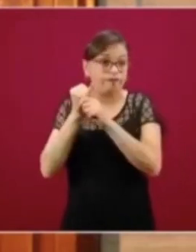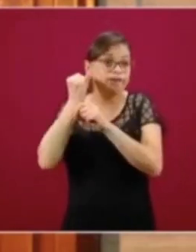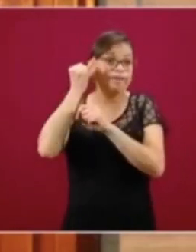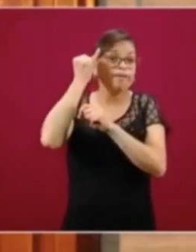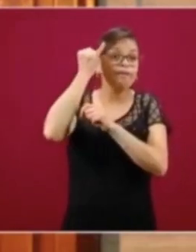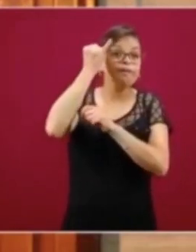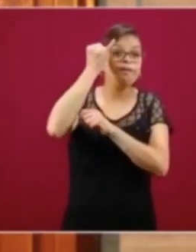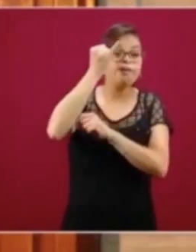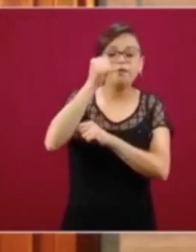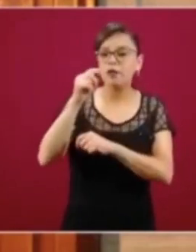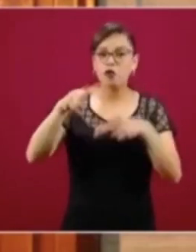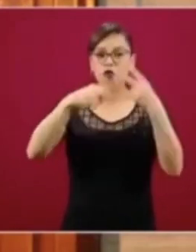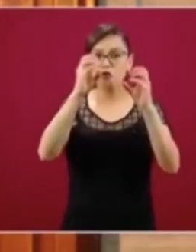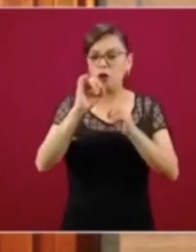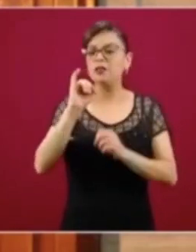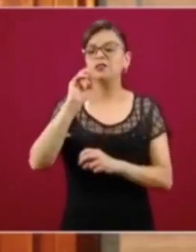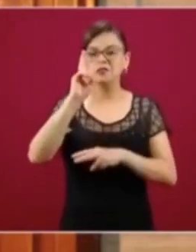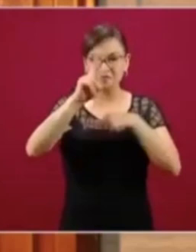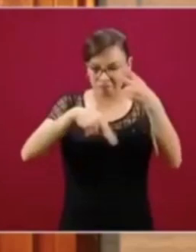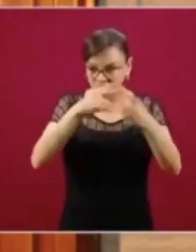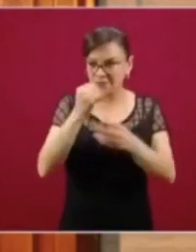georreferenciada.